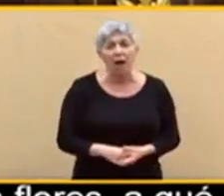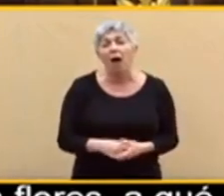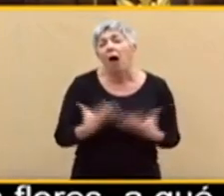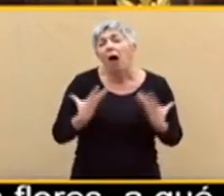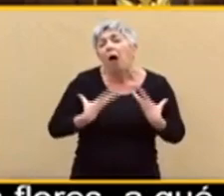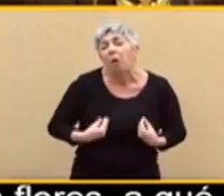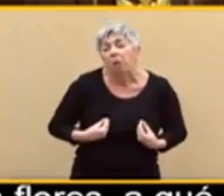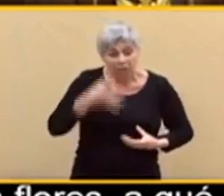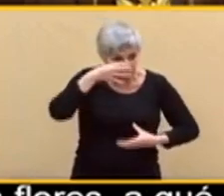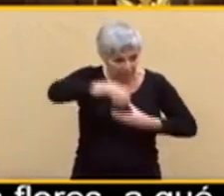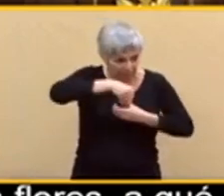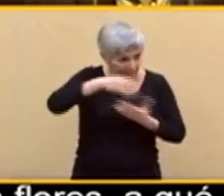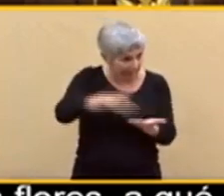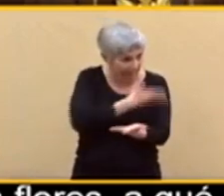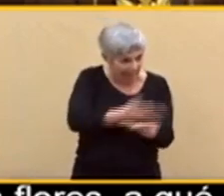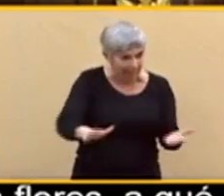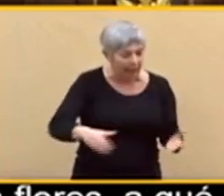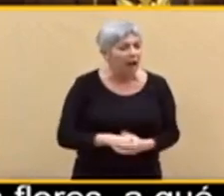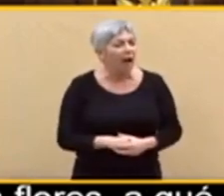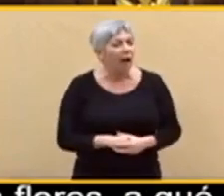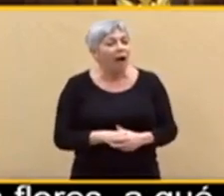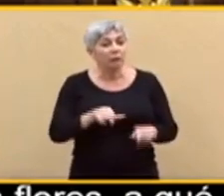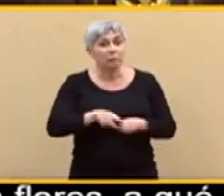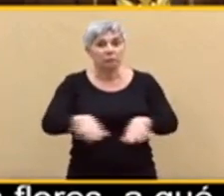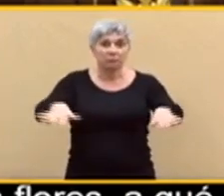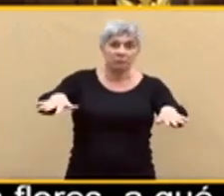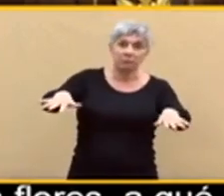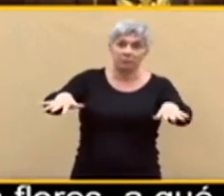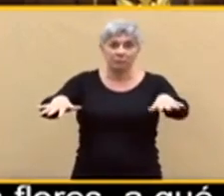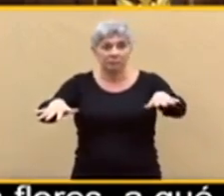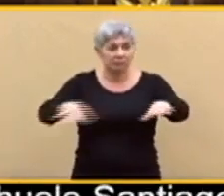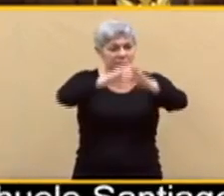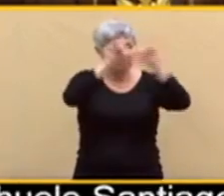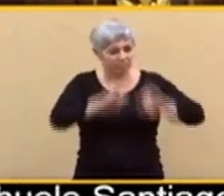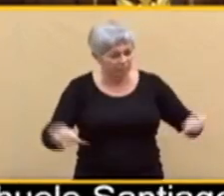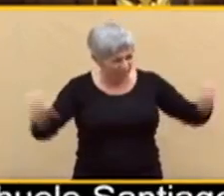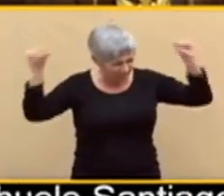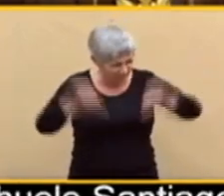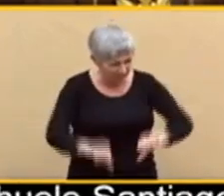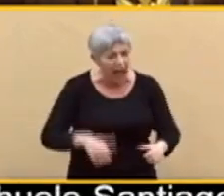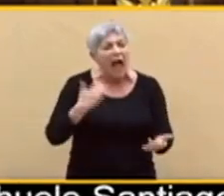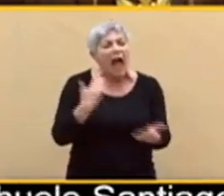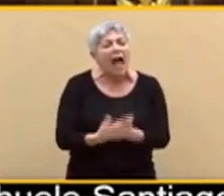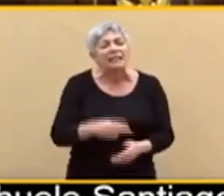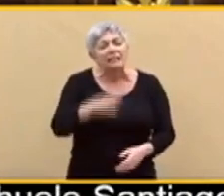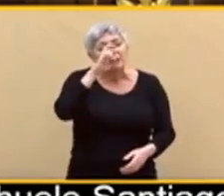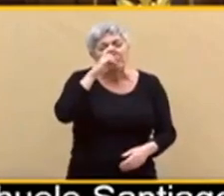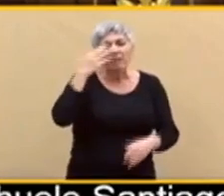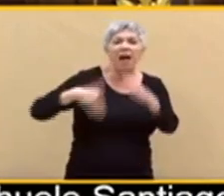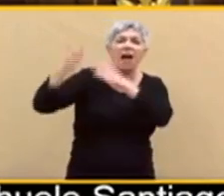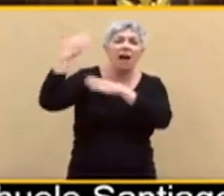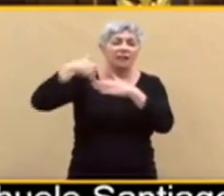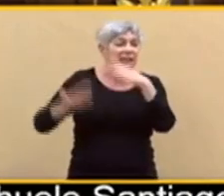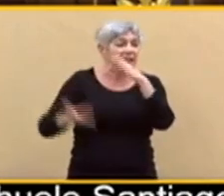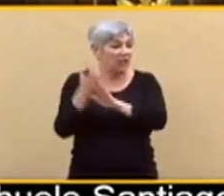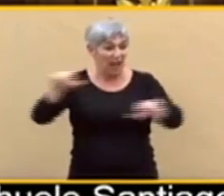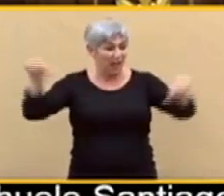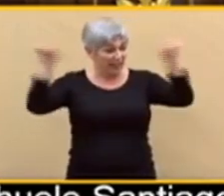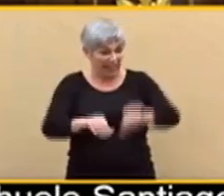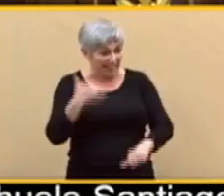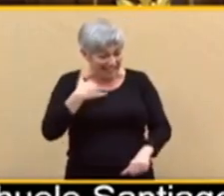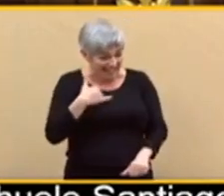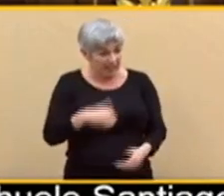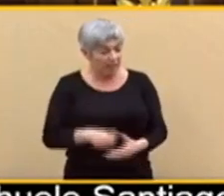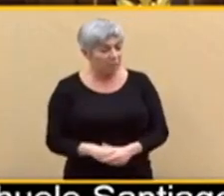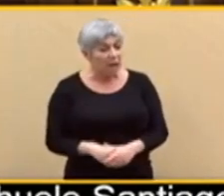¿A apocalipsis zombi y a glorias imperiales decrépitas? Esta moción es legal,